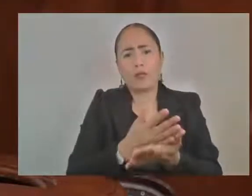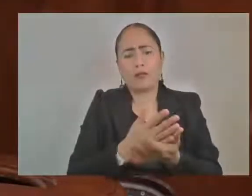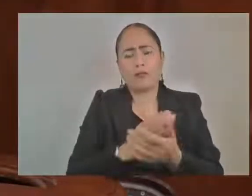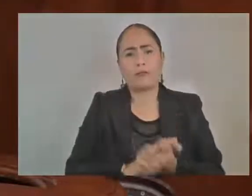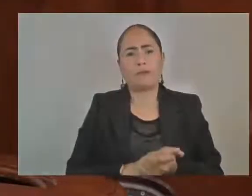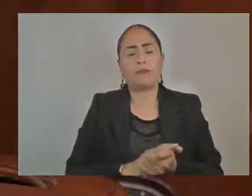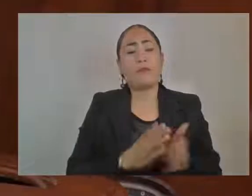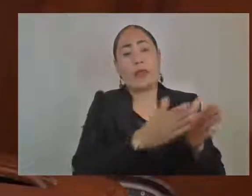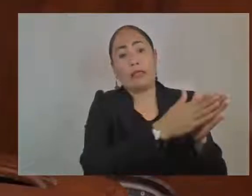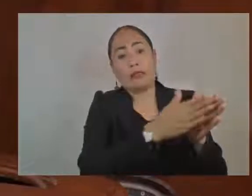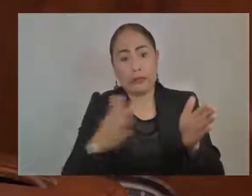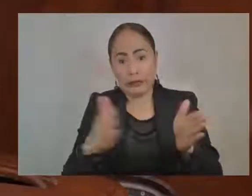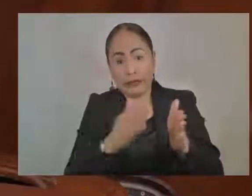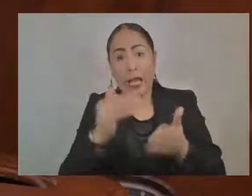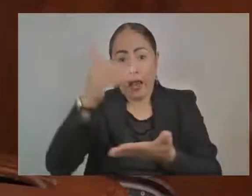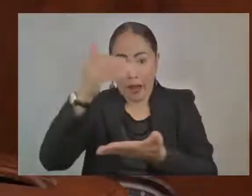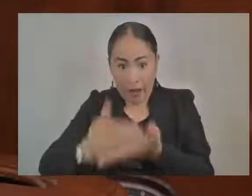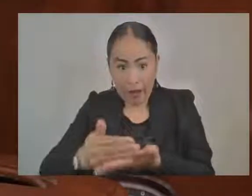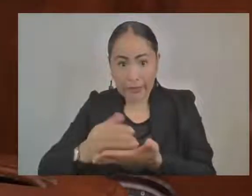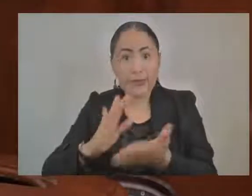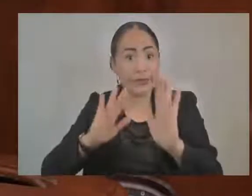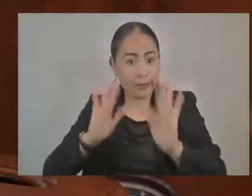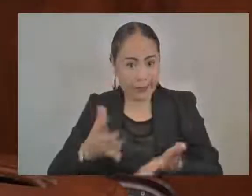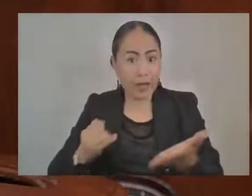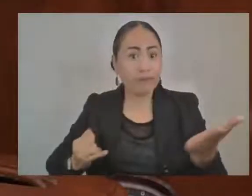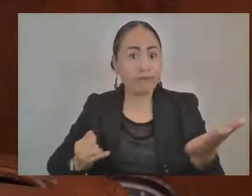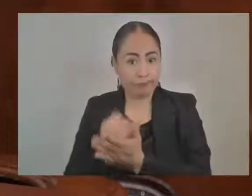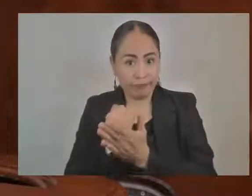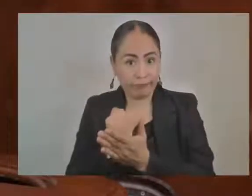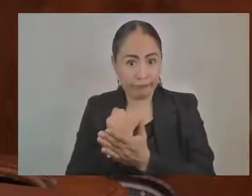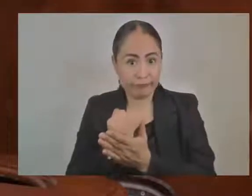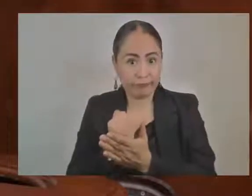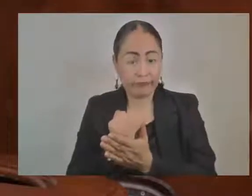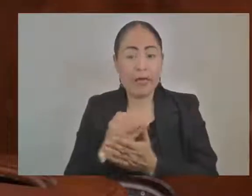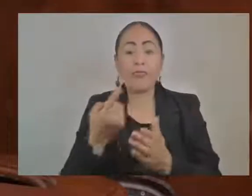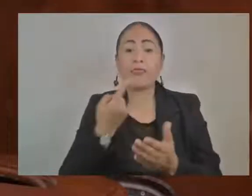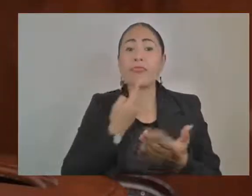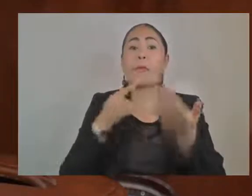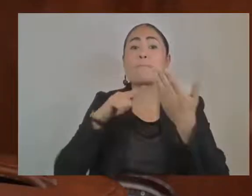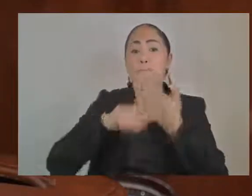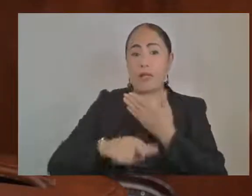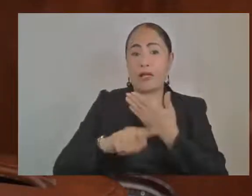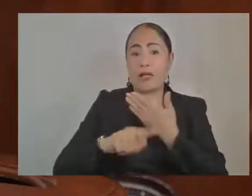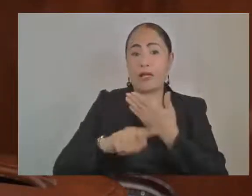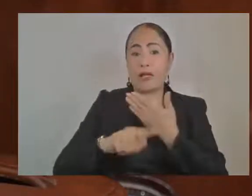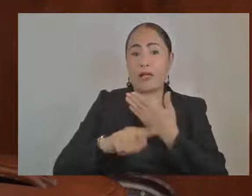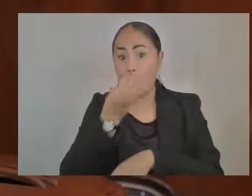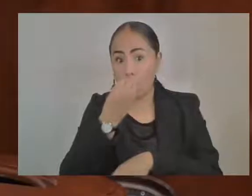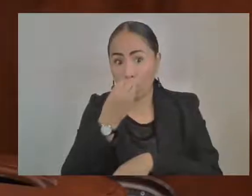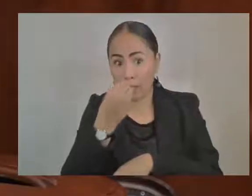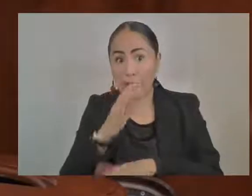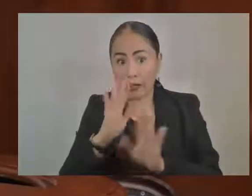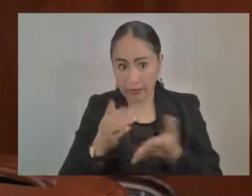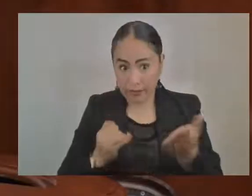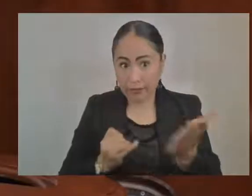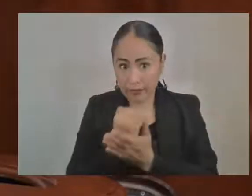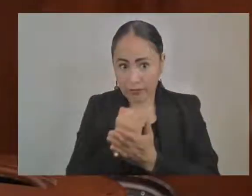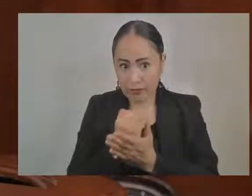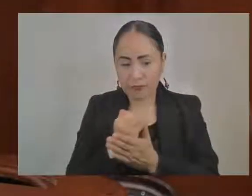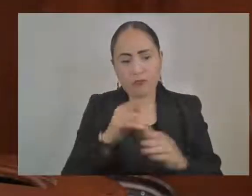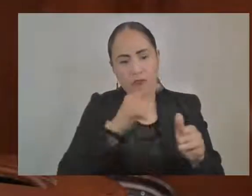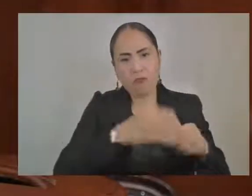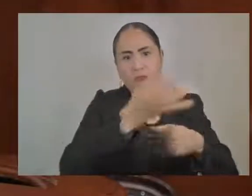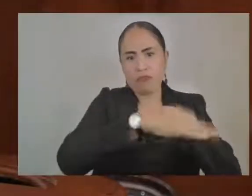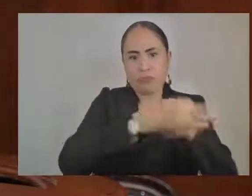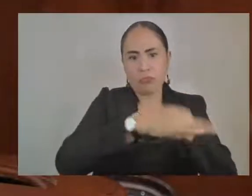sentencia que resuelva la controversia planteada con respecto a los alimentos. Y se fijan las bases para actualizar la pensión y las